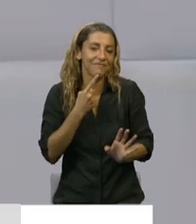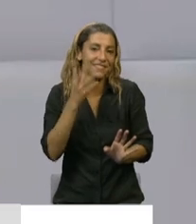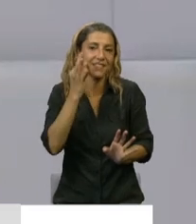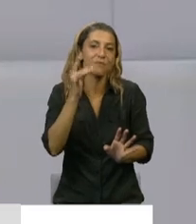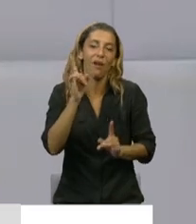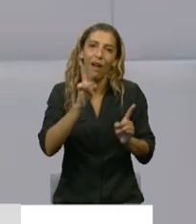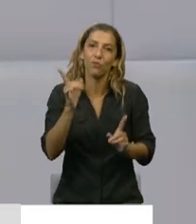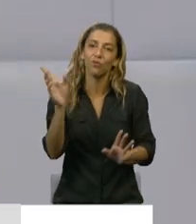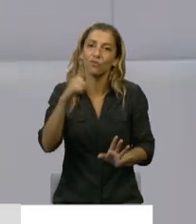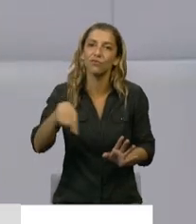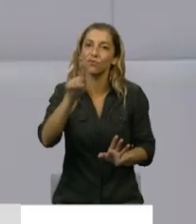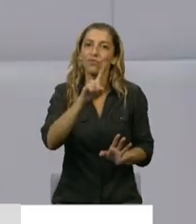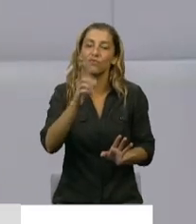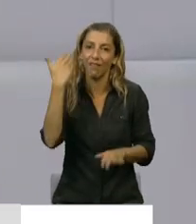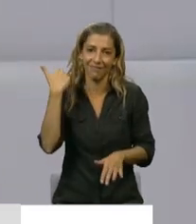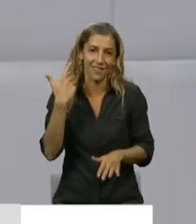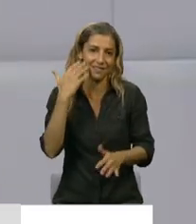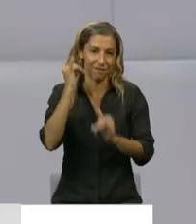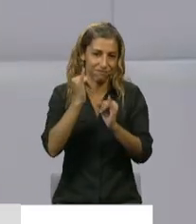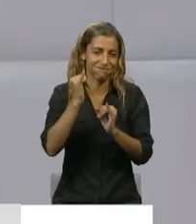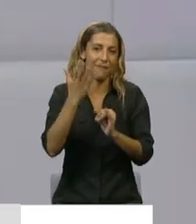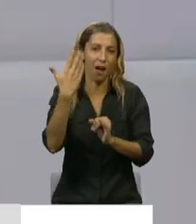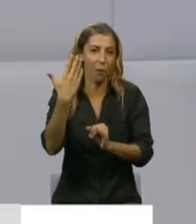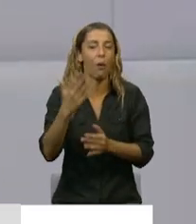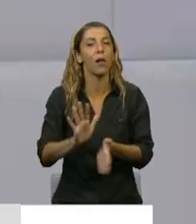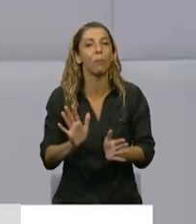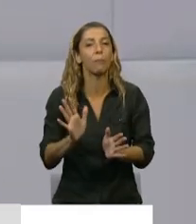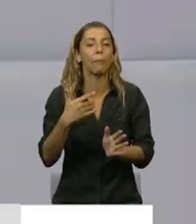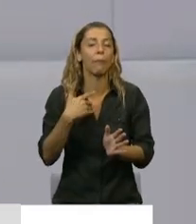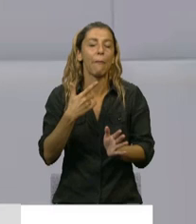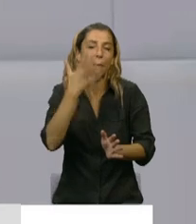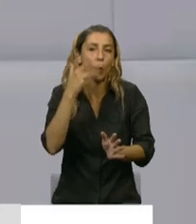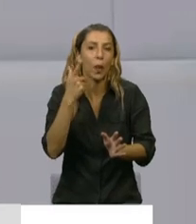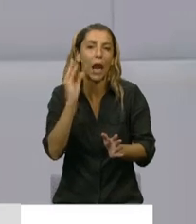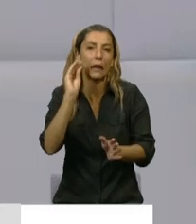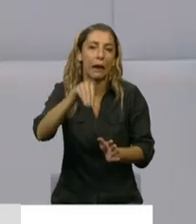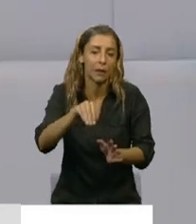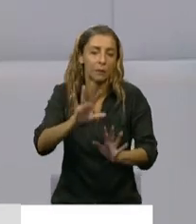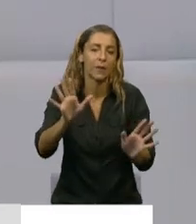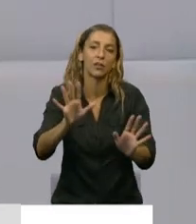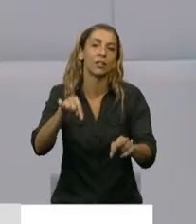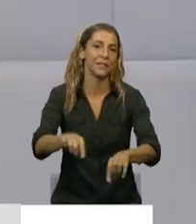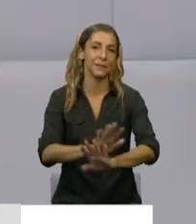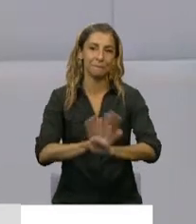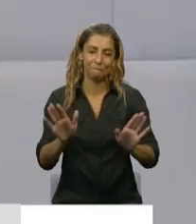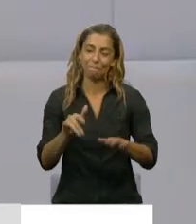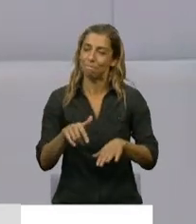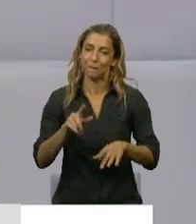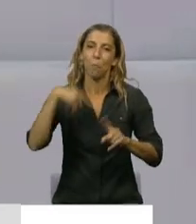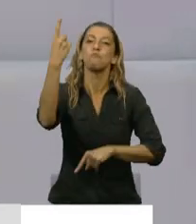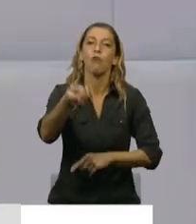intervenciones. Pero creo que las voy a dejar para una próxima reunión y lo hago como un homenaje,